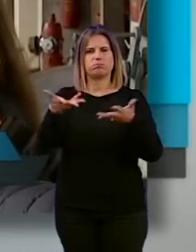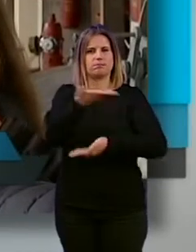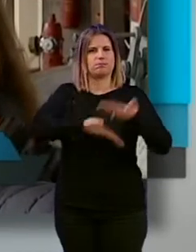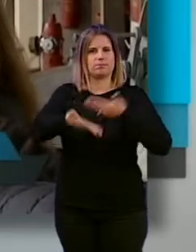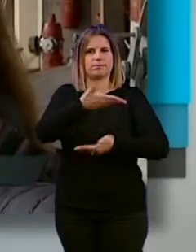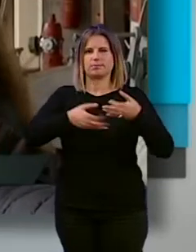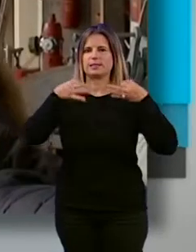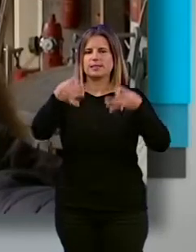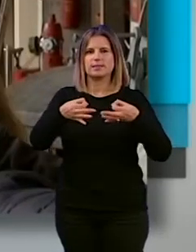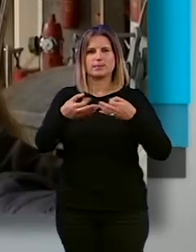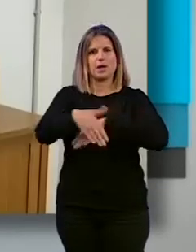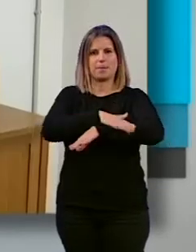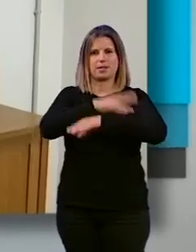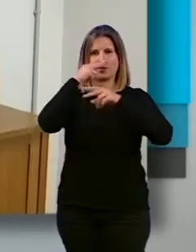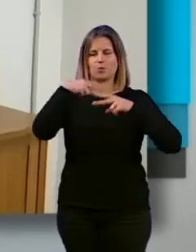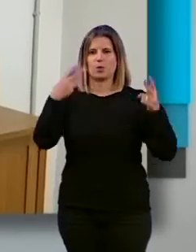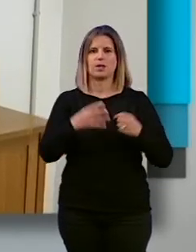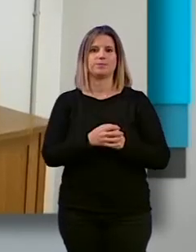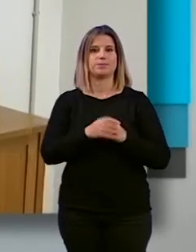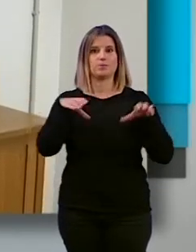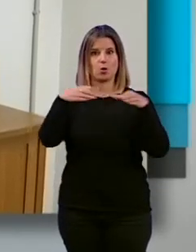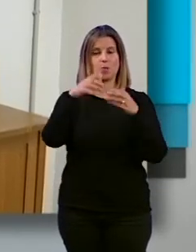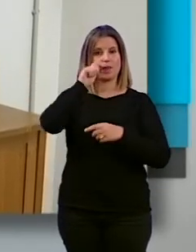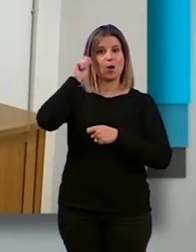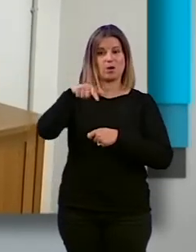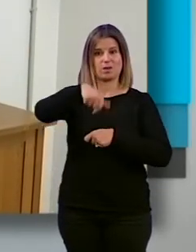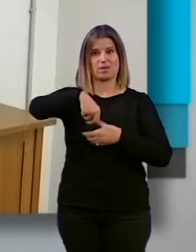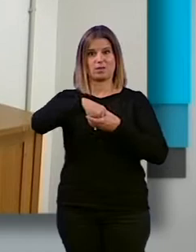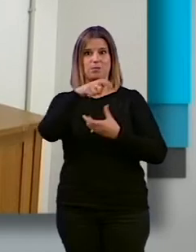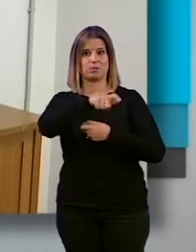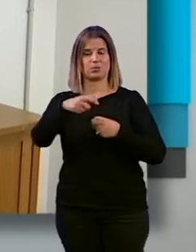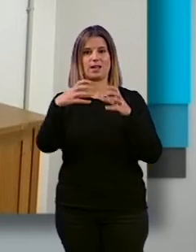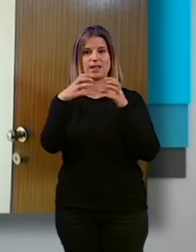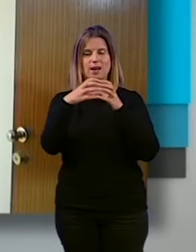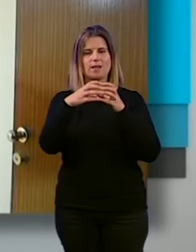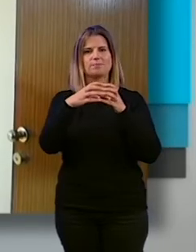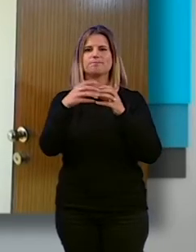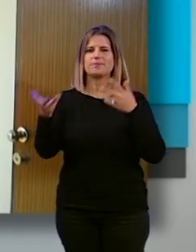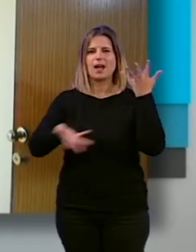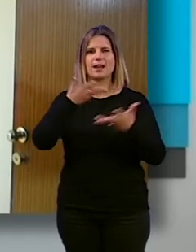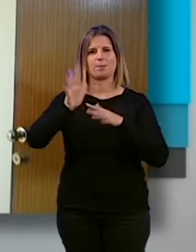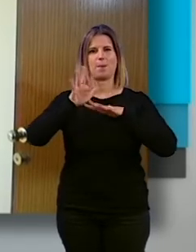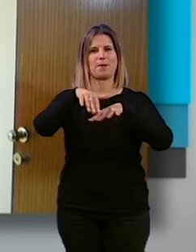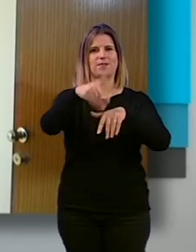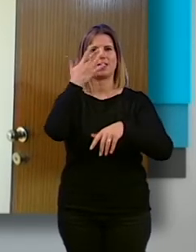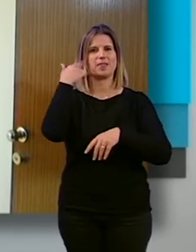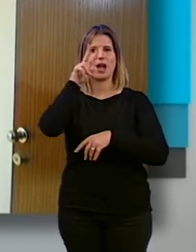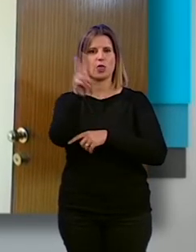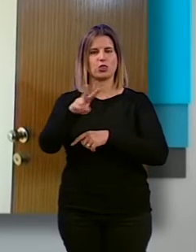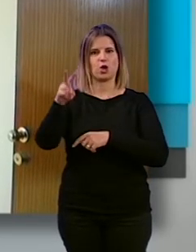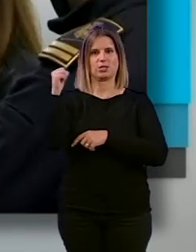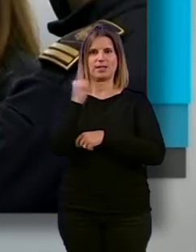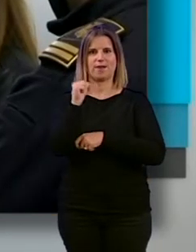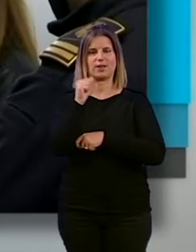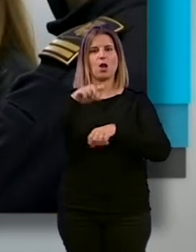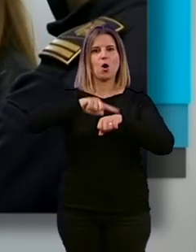momento con la administración pública. La comunidad ucraniana en Granada invita a participar en la manifestación que se llevará a cabo el sábado 2 de abril a las 4